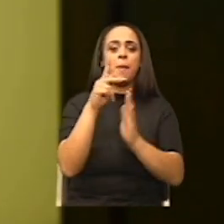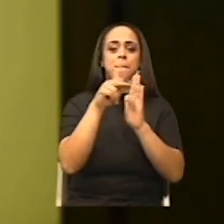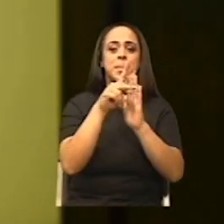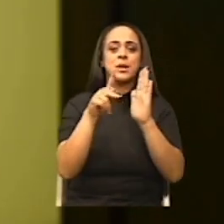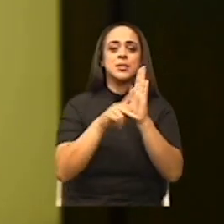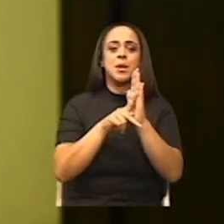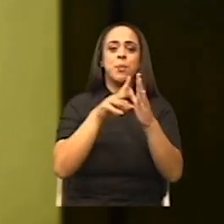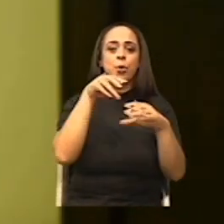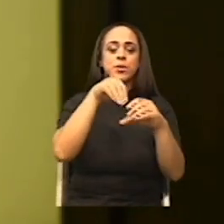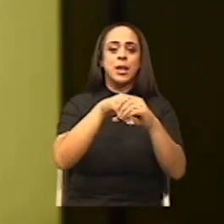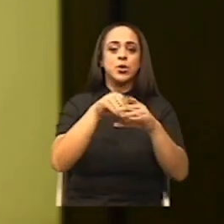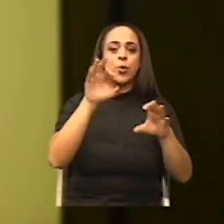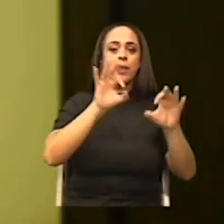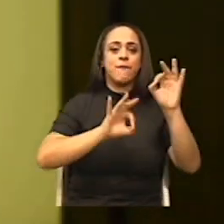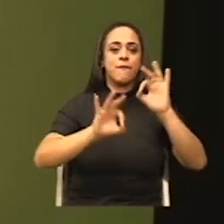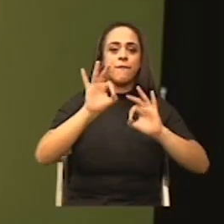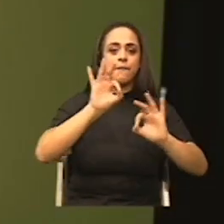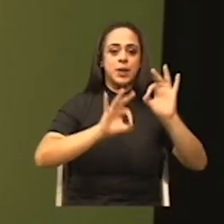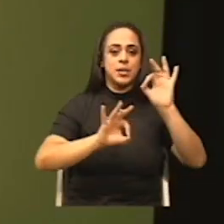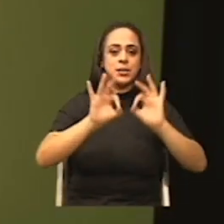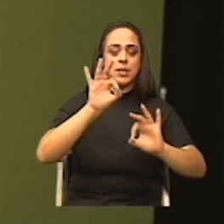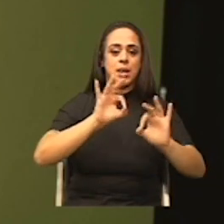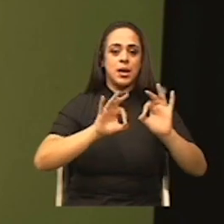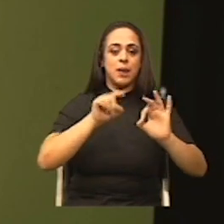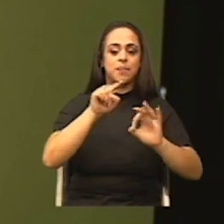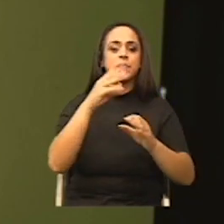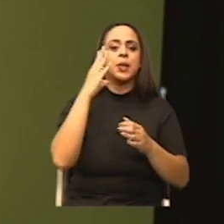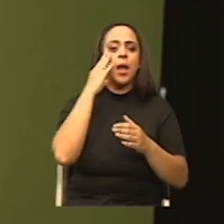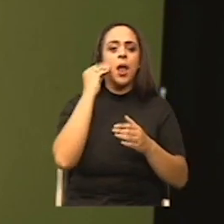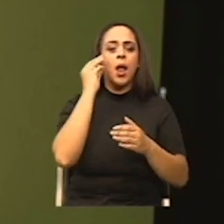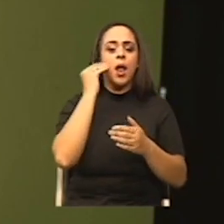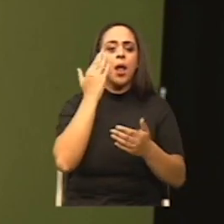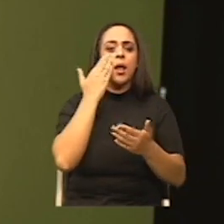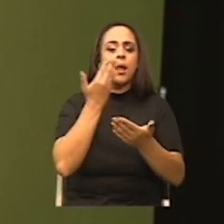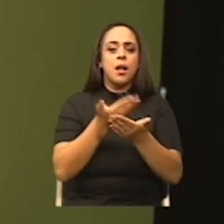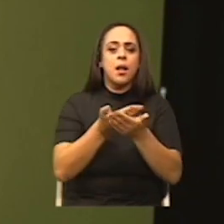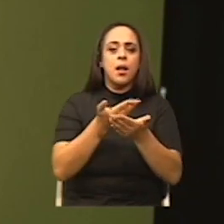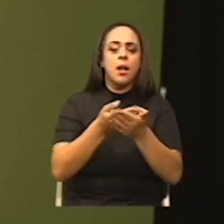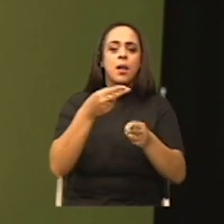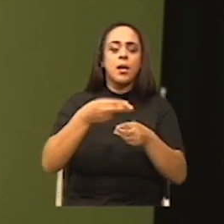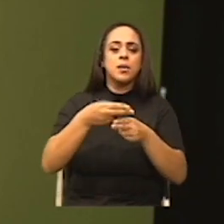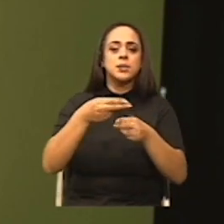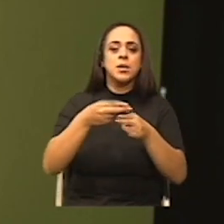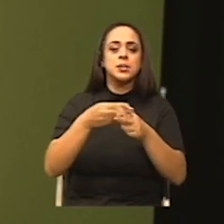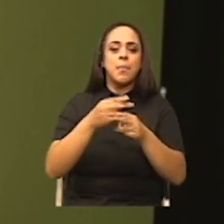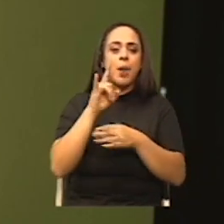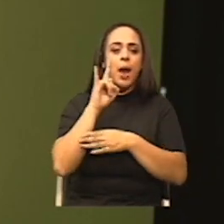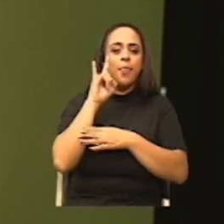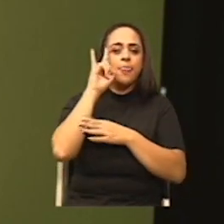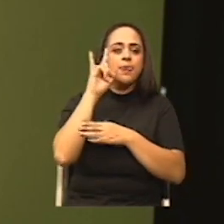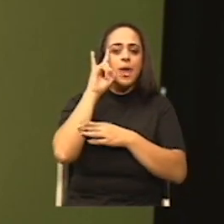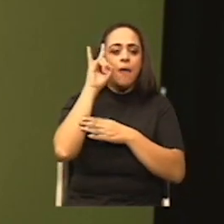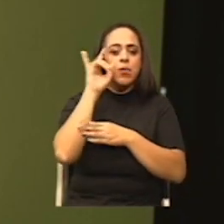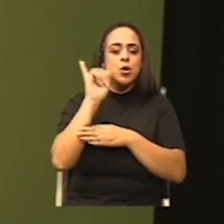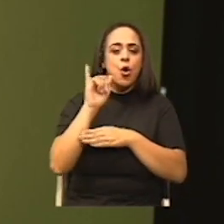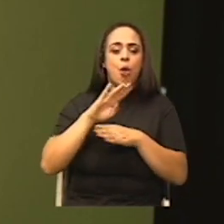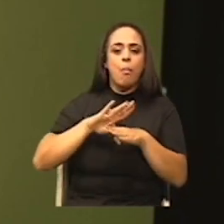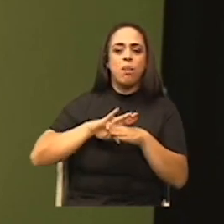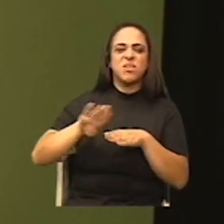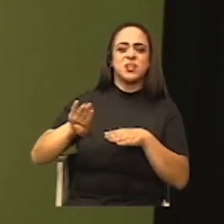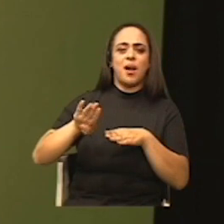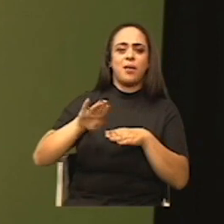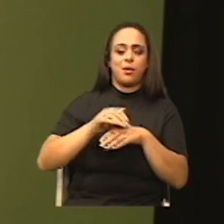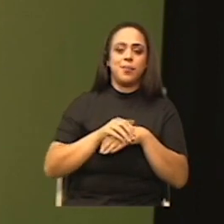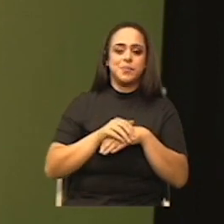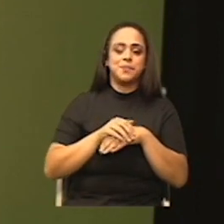física. Este experimento se denomina el ludión o también se le llama el diablillo de Descartes. En realidad,